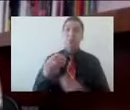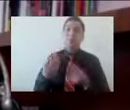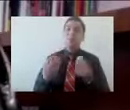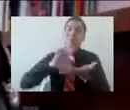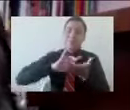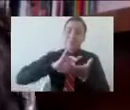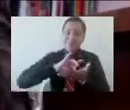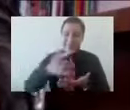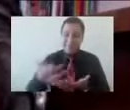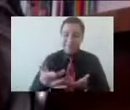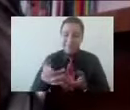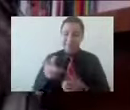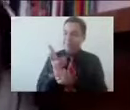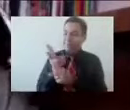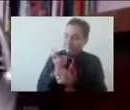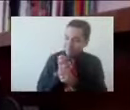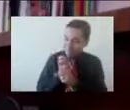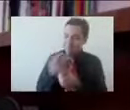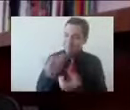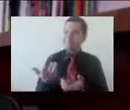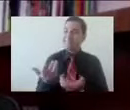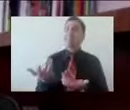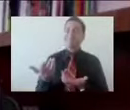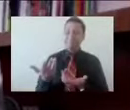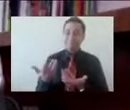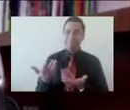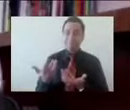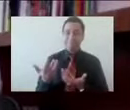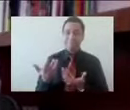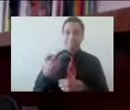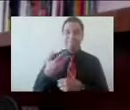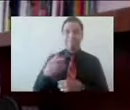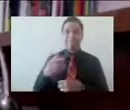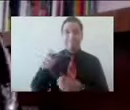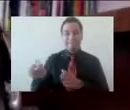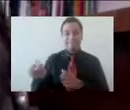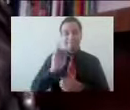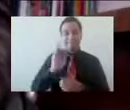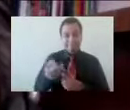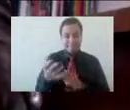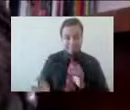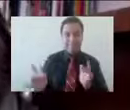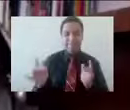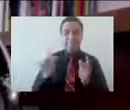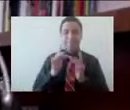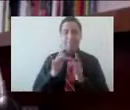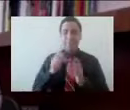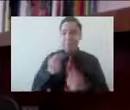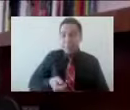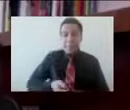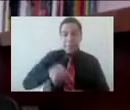aceptar la invitación. Estamos aquí, no es la primera vez que nos visita y esperamos que no sea la última.